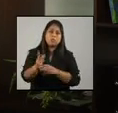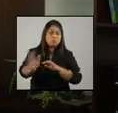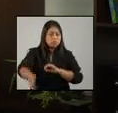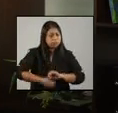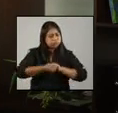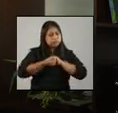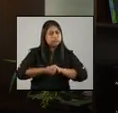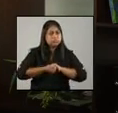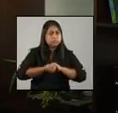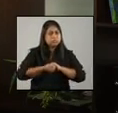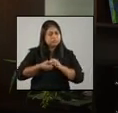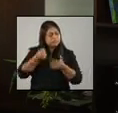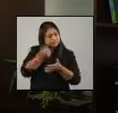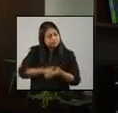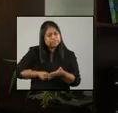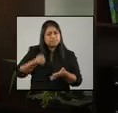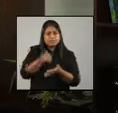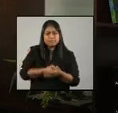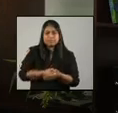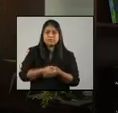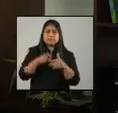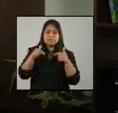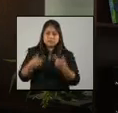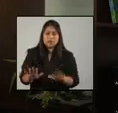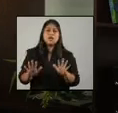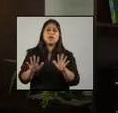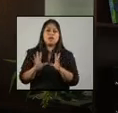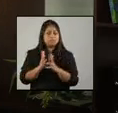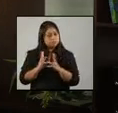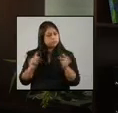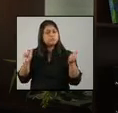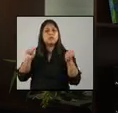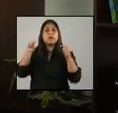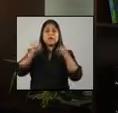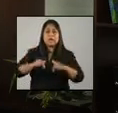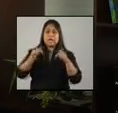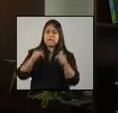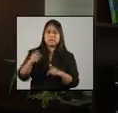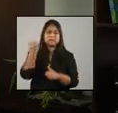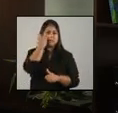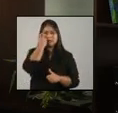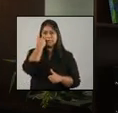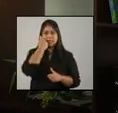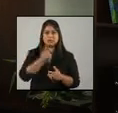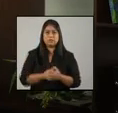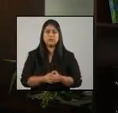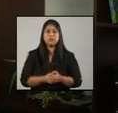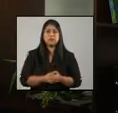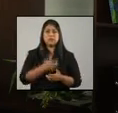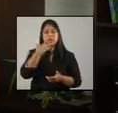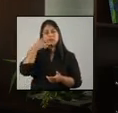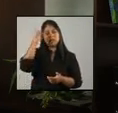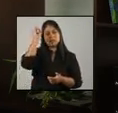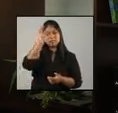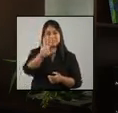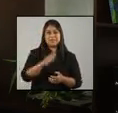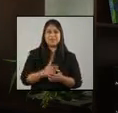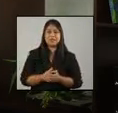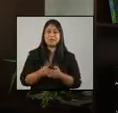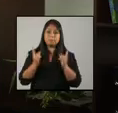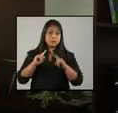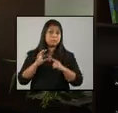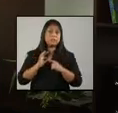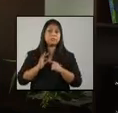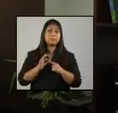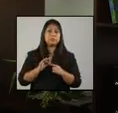fuerzas y enfrentar juntos, por fin, derrotar a esta maldita enfermedad. Que Dios les bendiga, pero